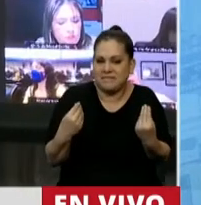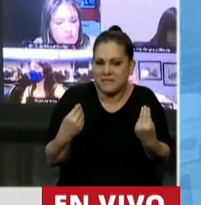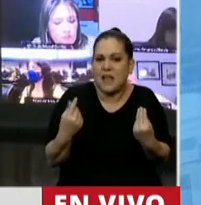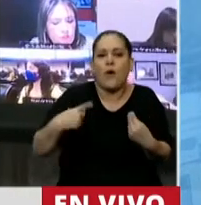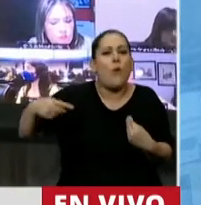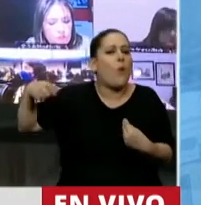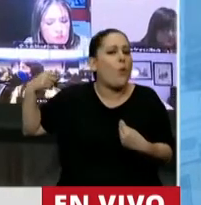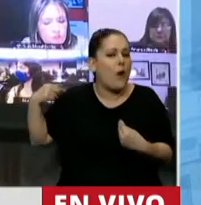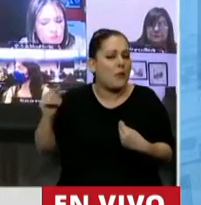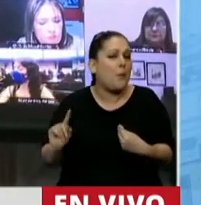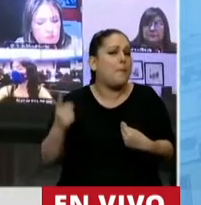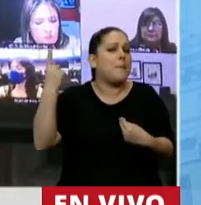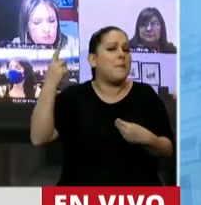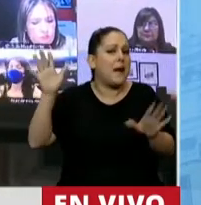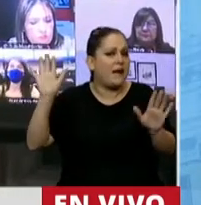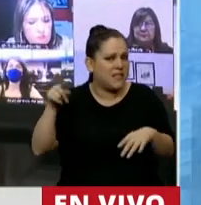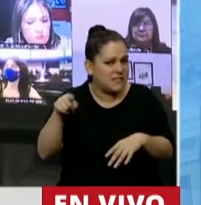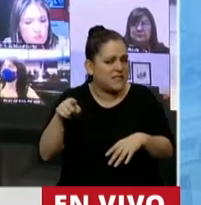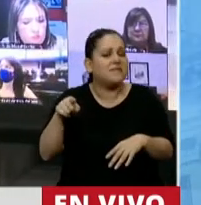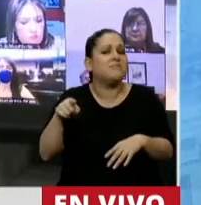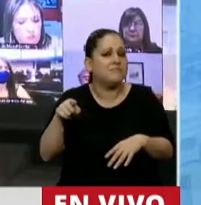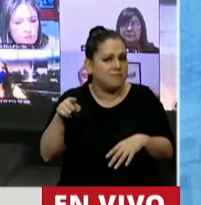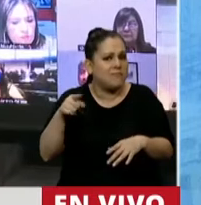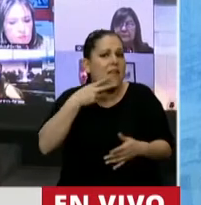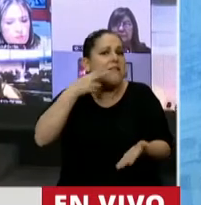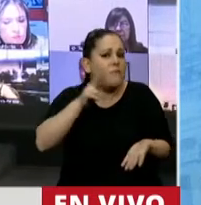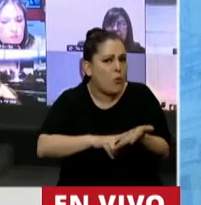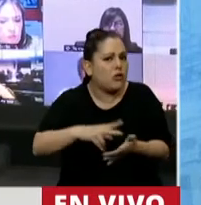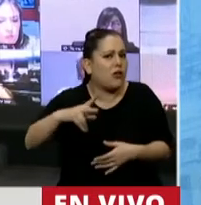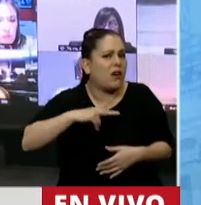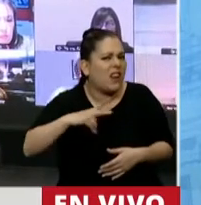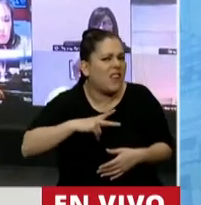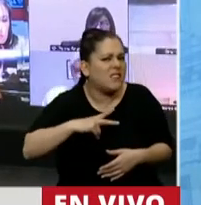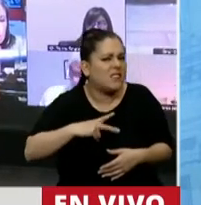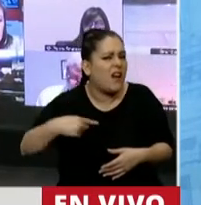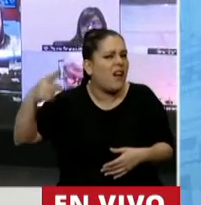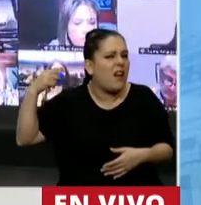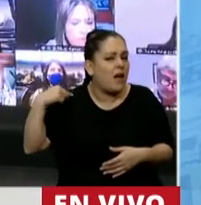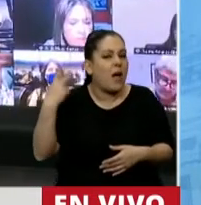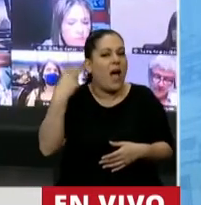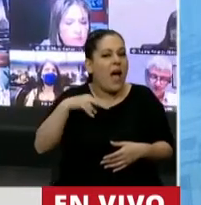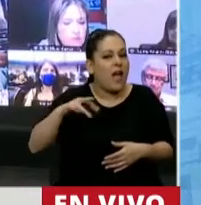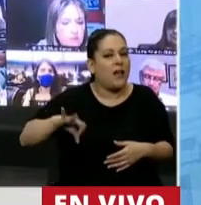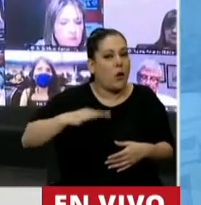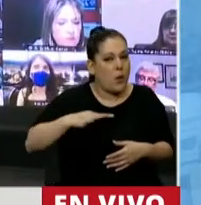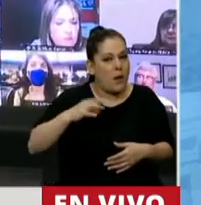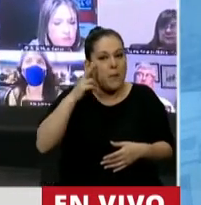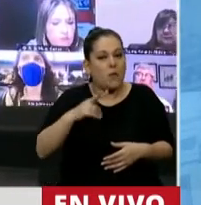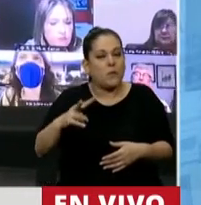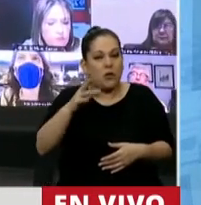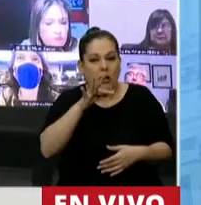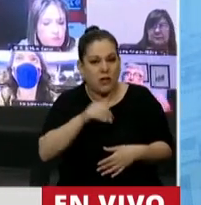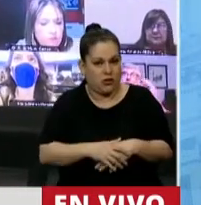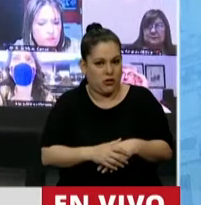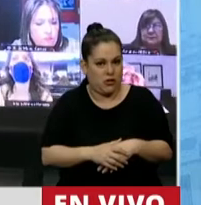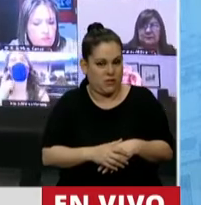cuándo fue la primera vez que se instauró un impuesto a las grandes fortunas? Noviembre de 1814. En mi región, Pudo,